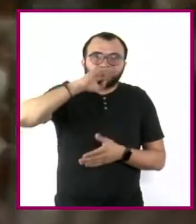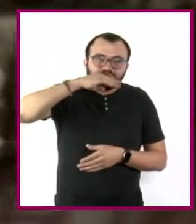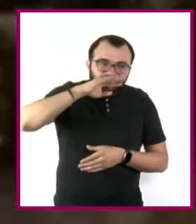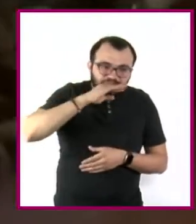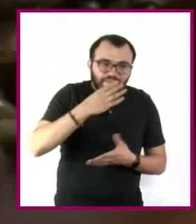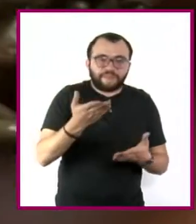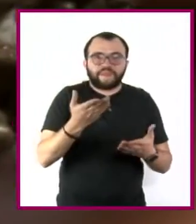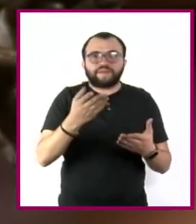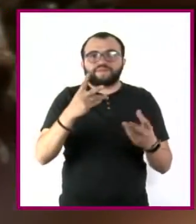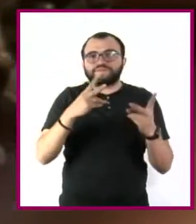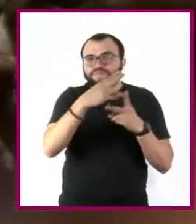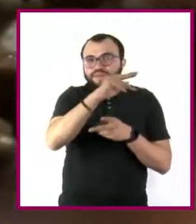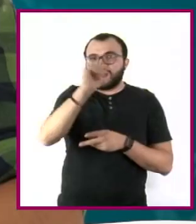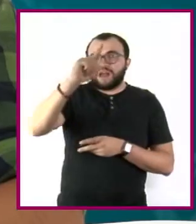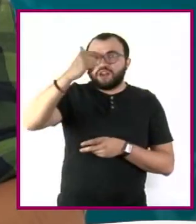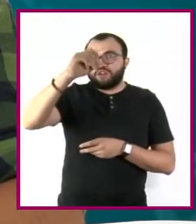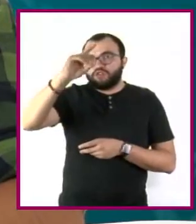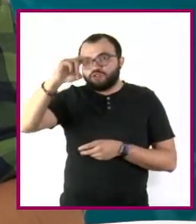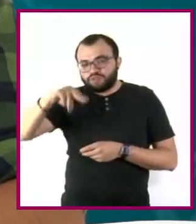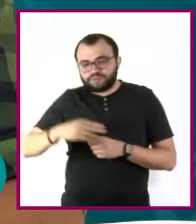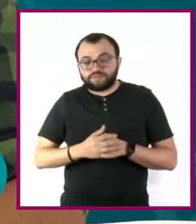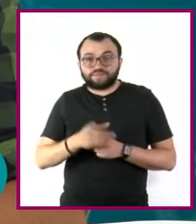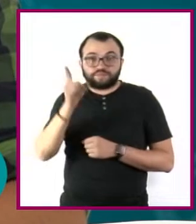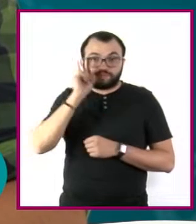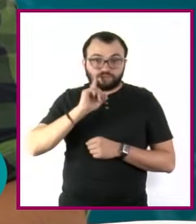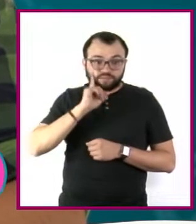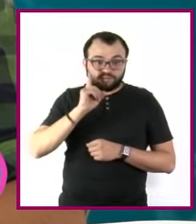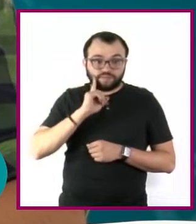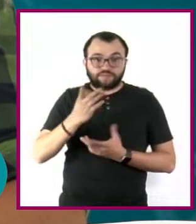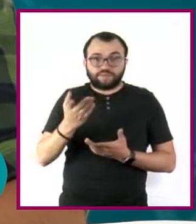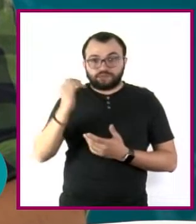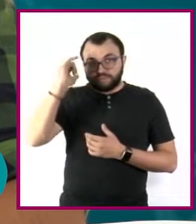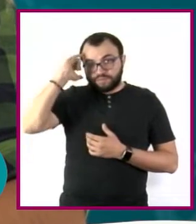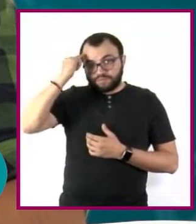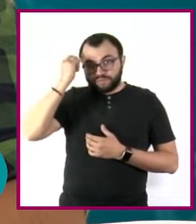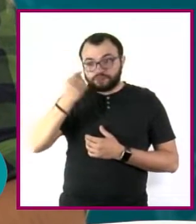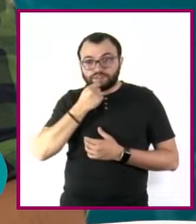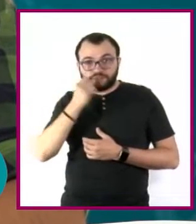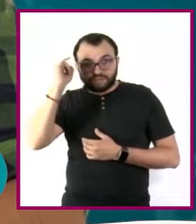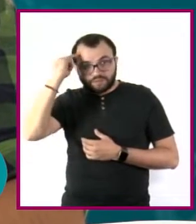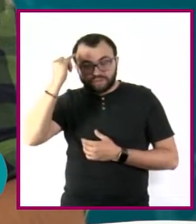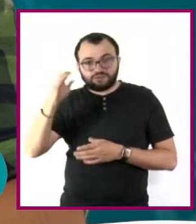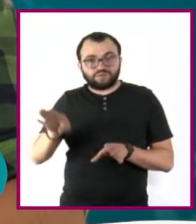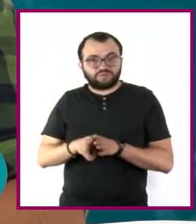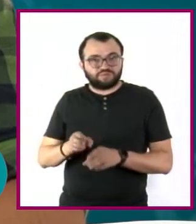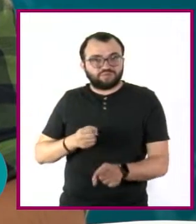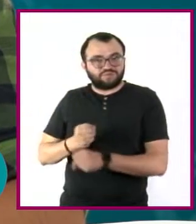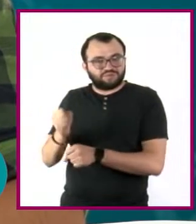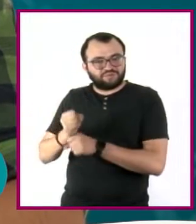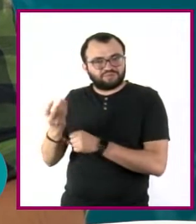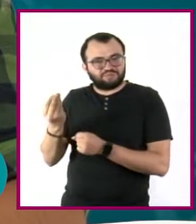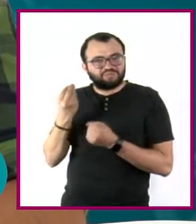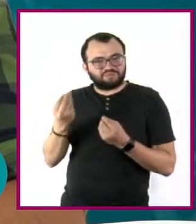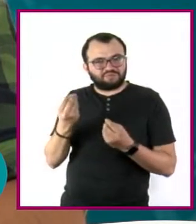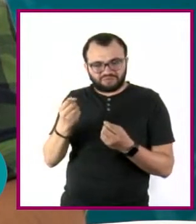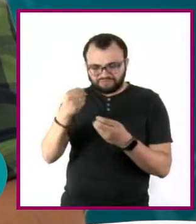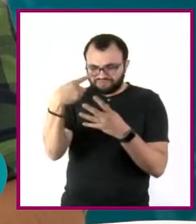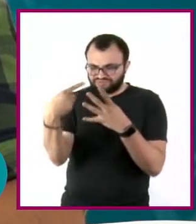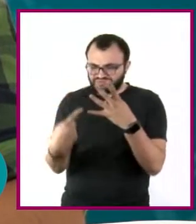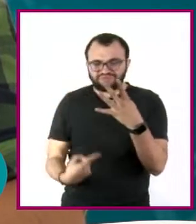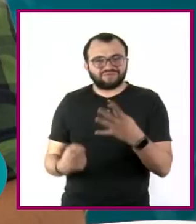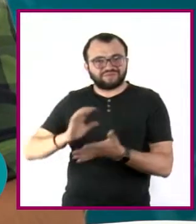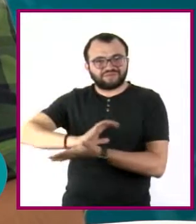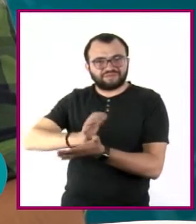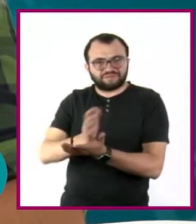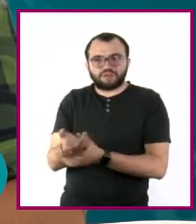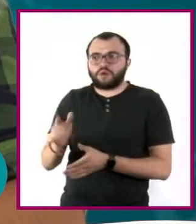a cortar algodón. Las mujeres y las niñas indígenas se han visto afectadas por múltiples formas de discriminación, por motivos de